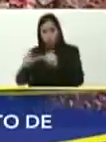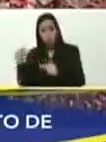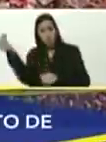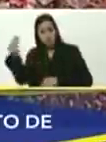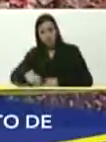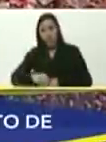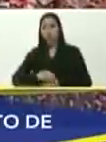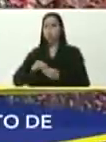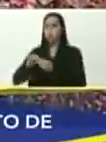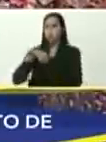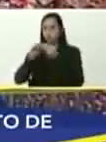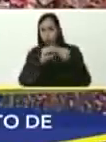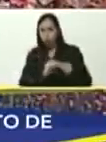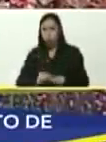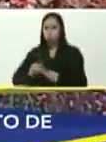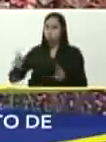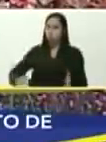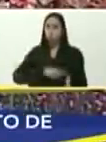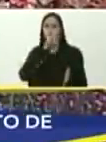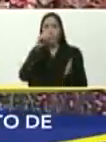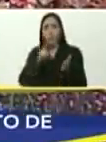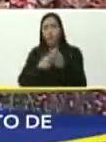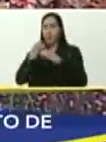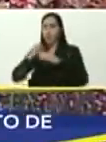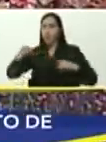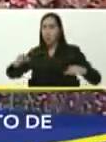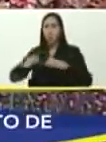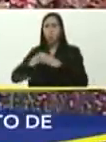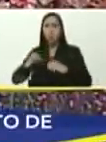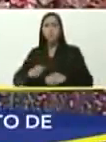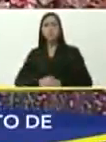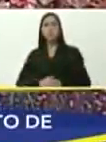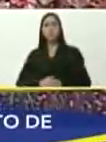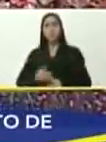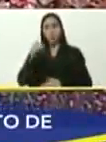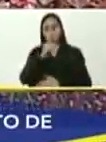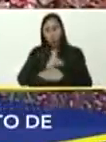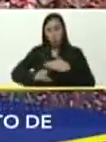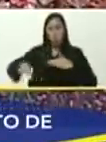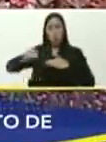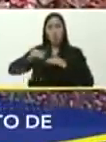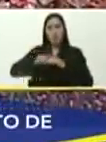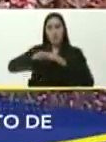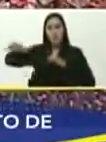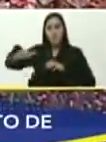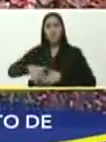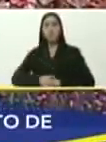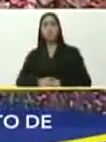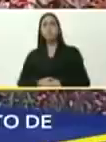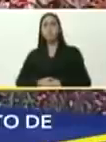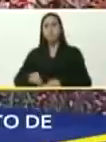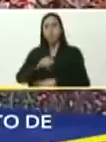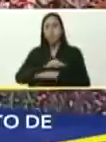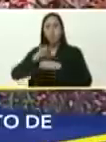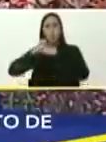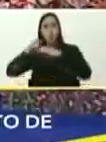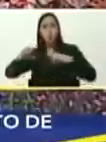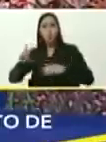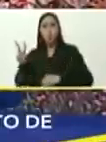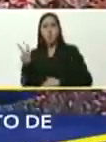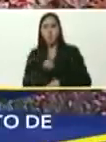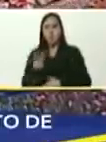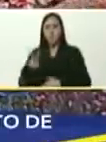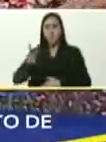la recuperación, del cien por ciento, de la flota, y el aumento, de la flota, de la gran misión, transporte, Venezuela,